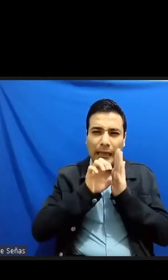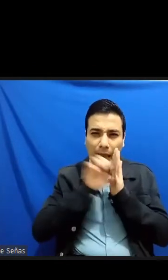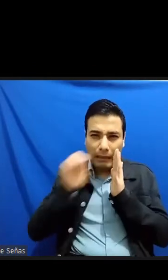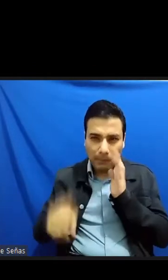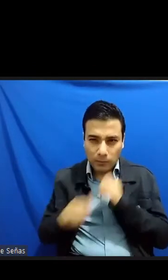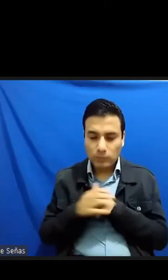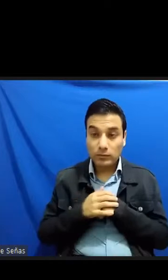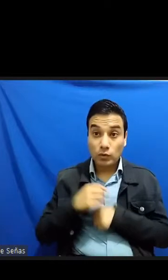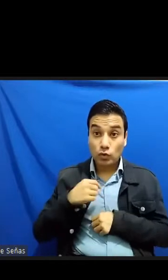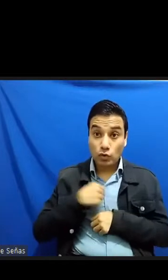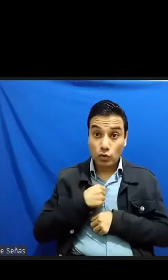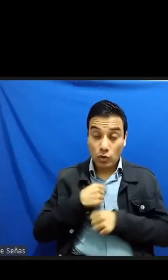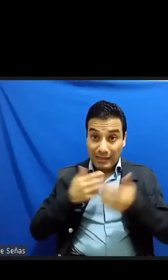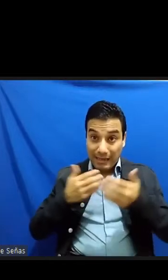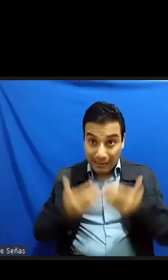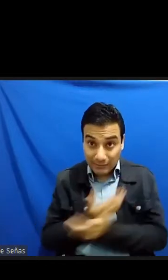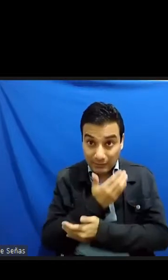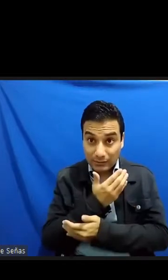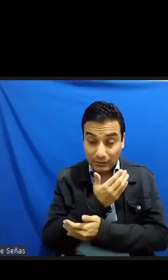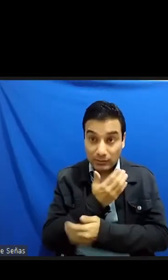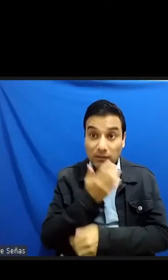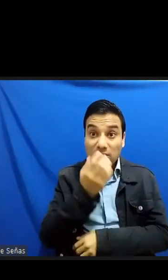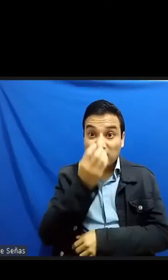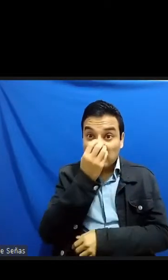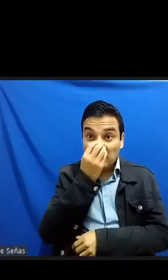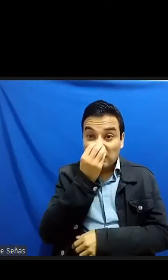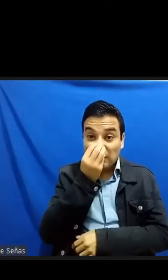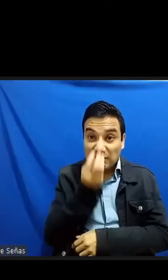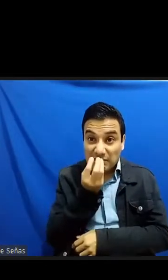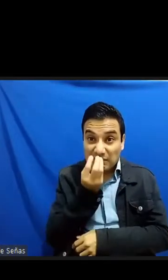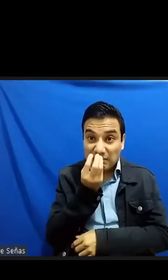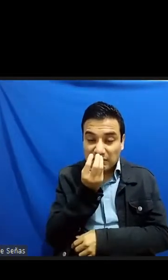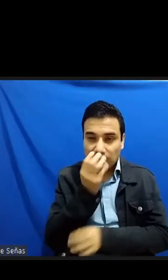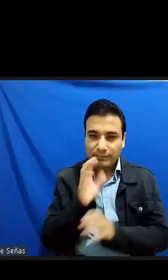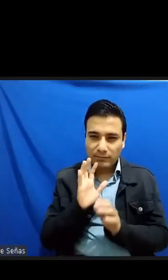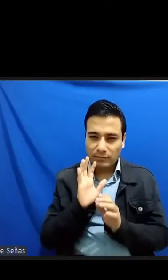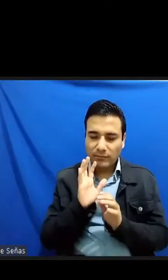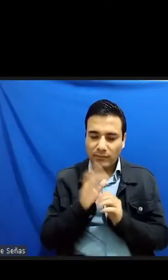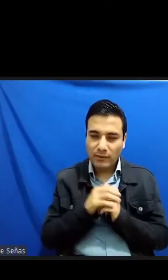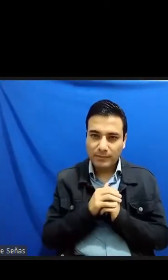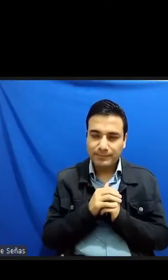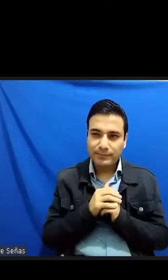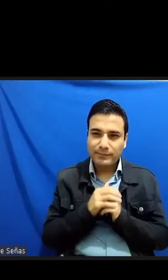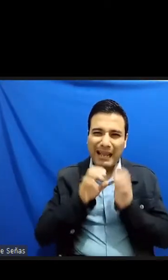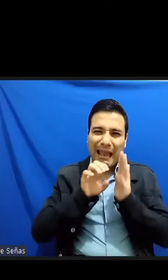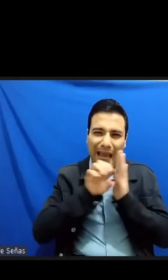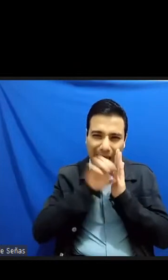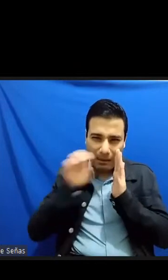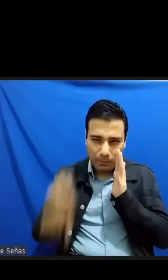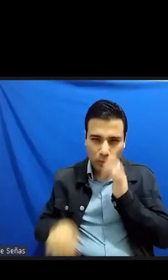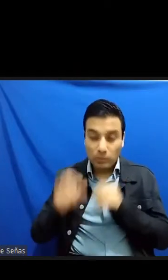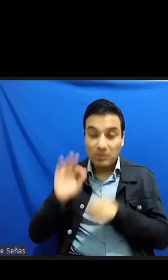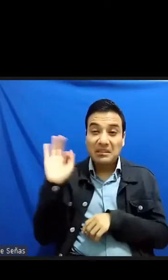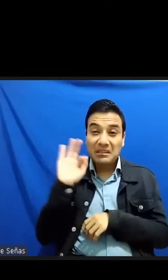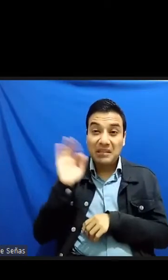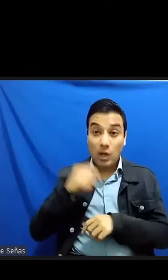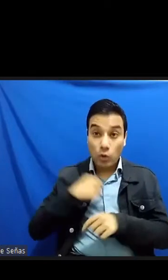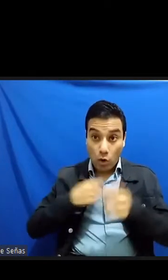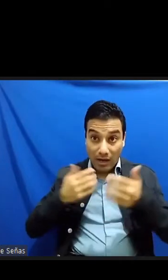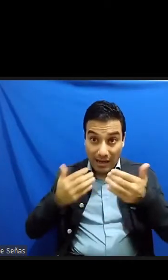con esa nariz hubiese sufrido por decir un accidente que se la deformara